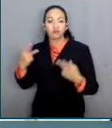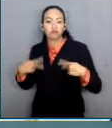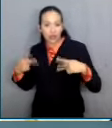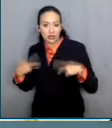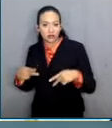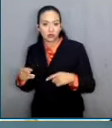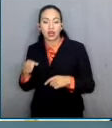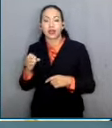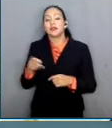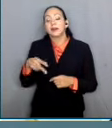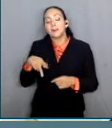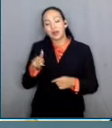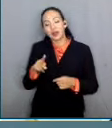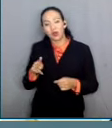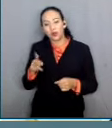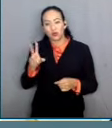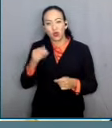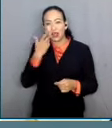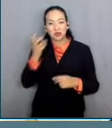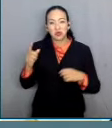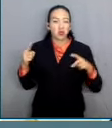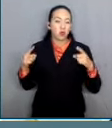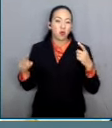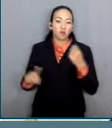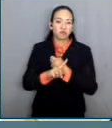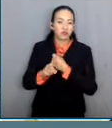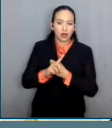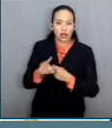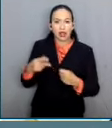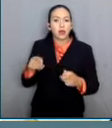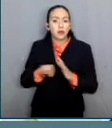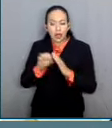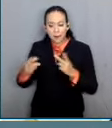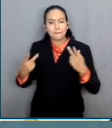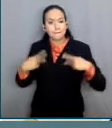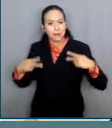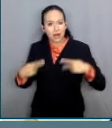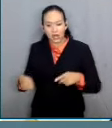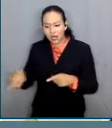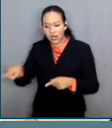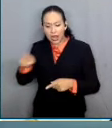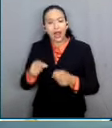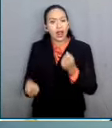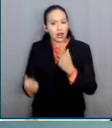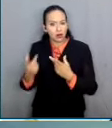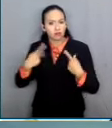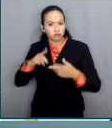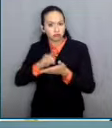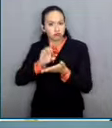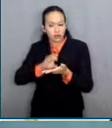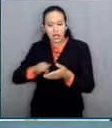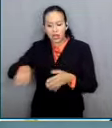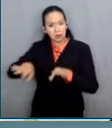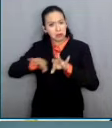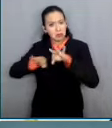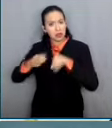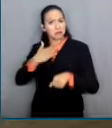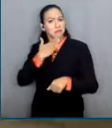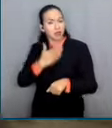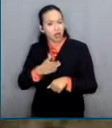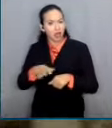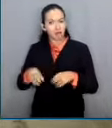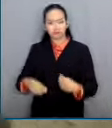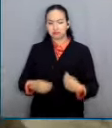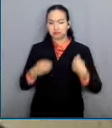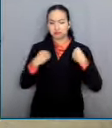vez de generar una sociedad en donde esas personas puedan de hecho ser personas productivas, que vivan su vida como la vivimos el resto de las personas.